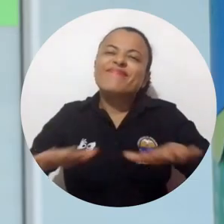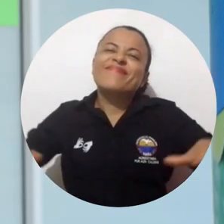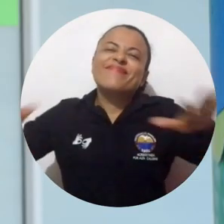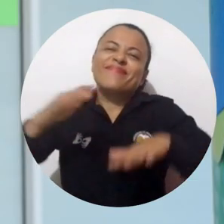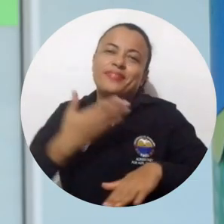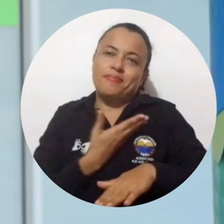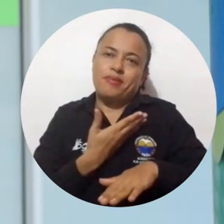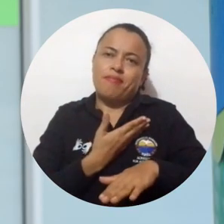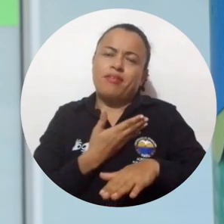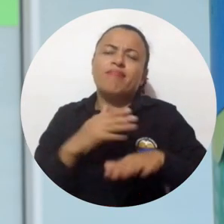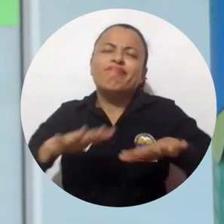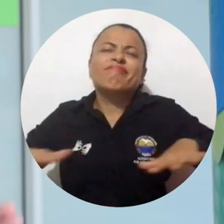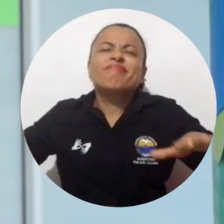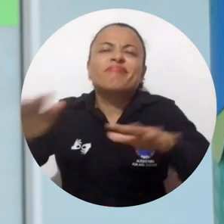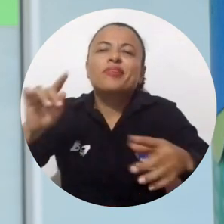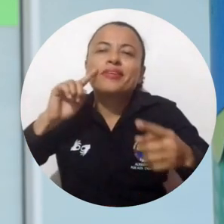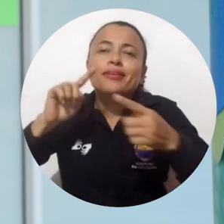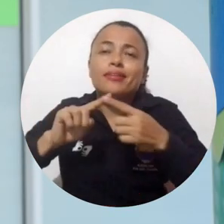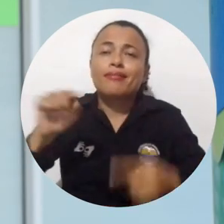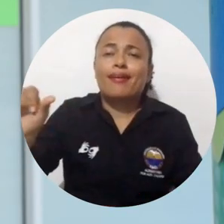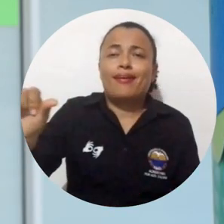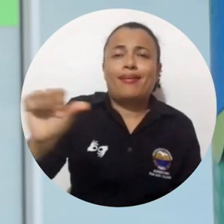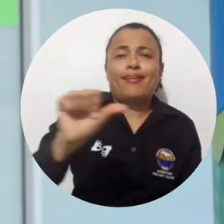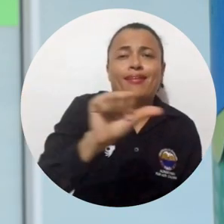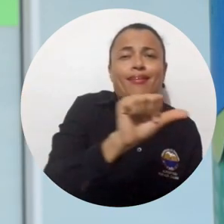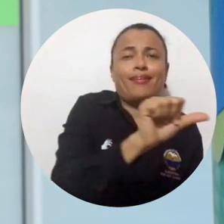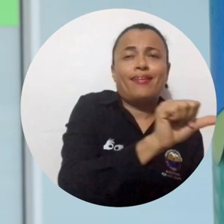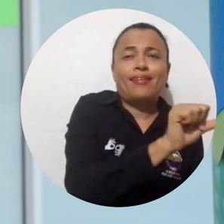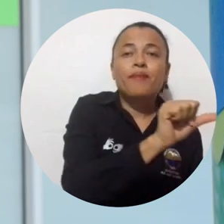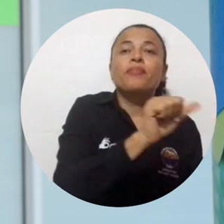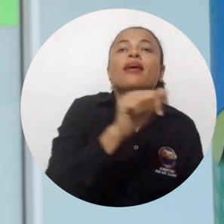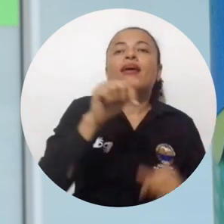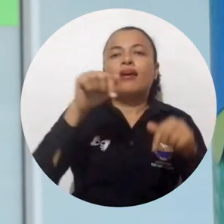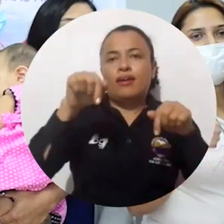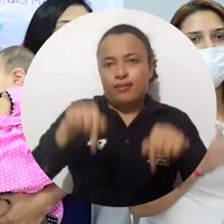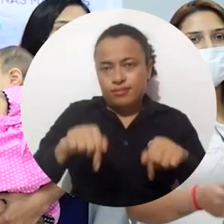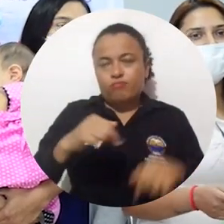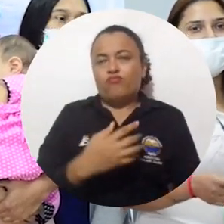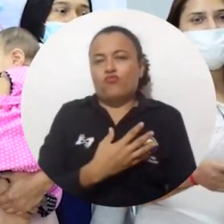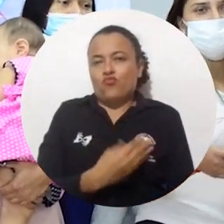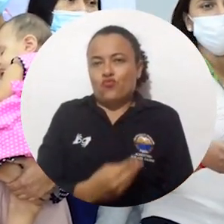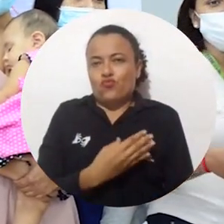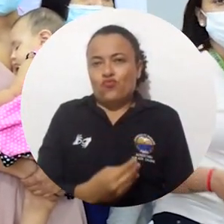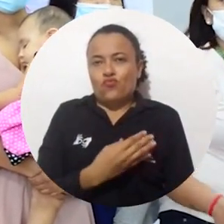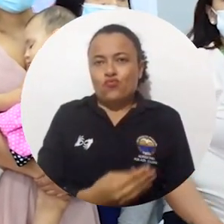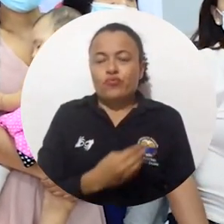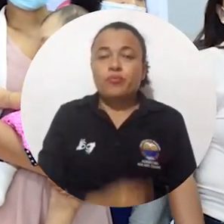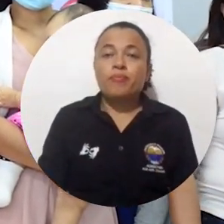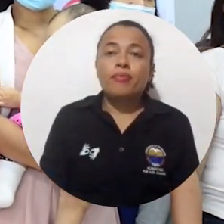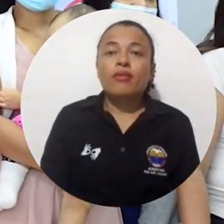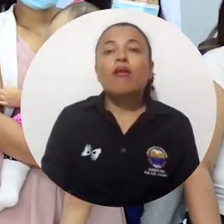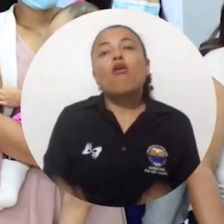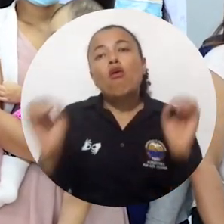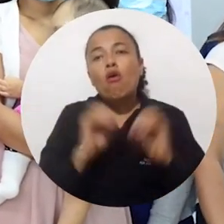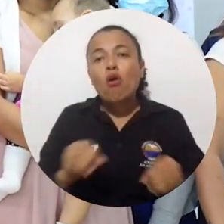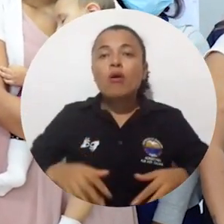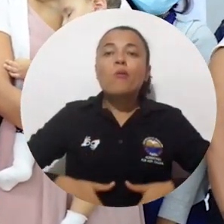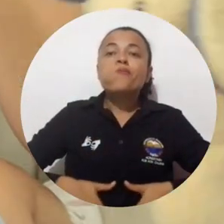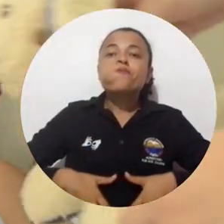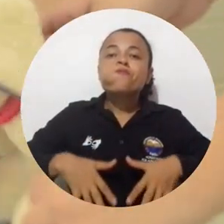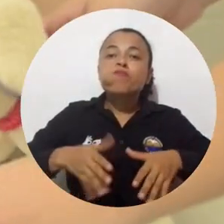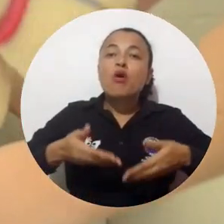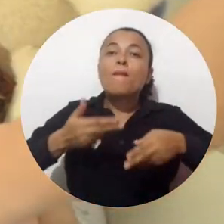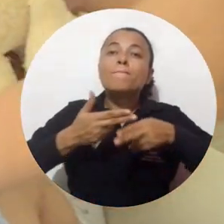El Rincón Materno es un espacio para todas y cada una de las mujeres que se encuentran hoy en lactancia materna y o